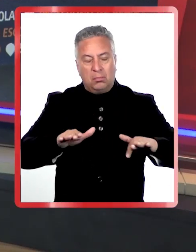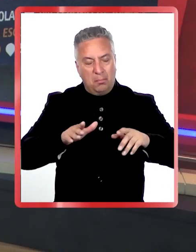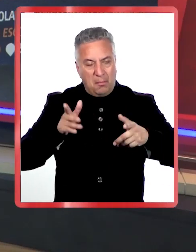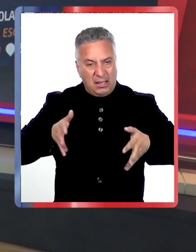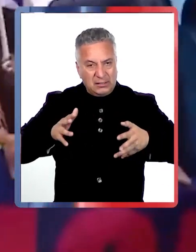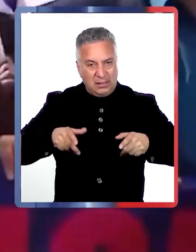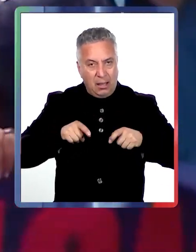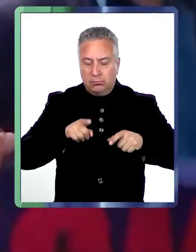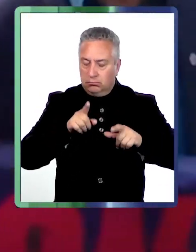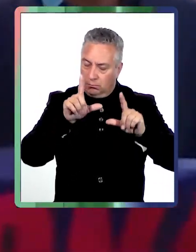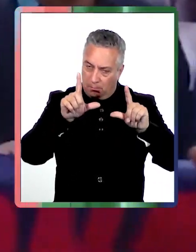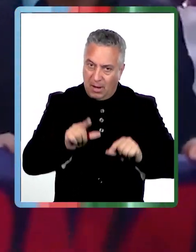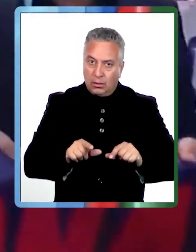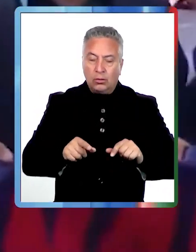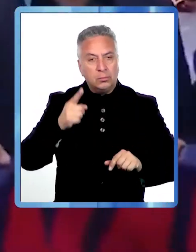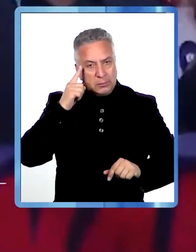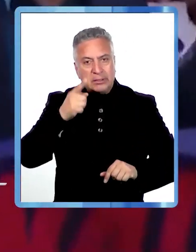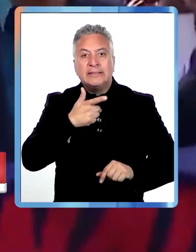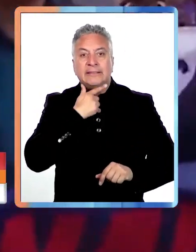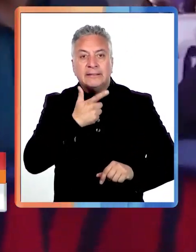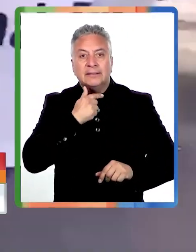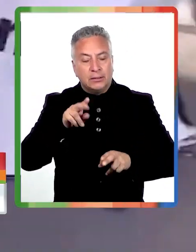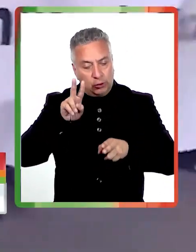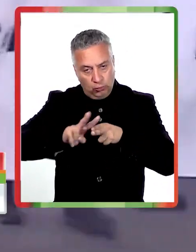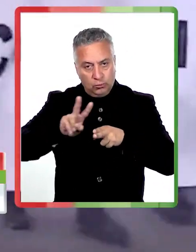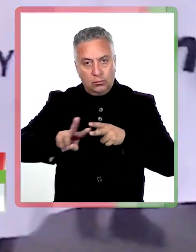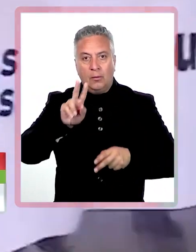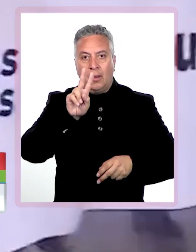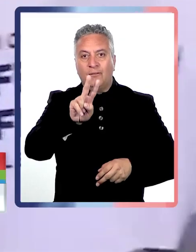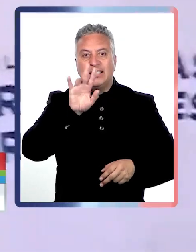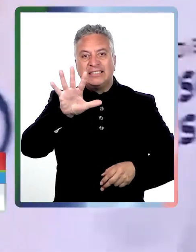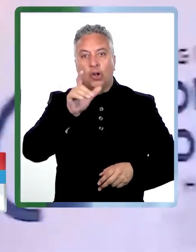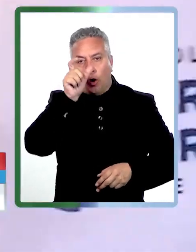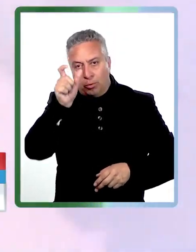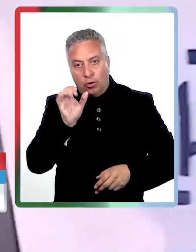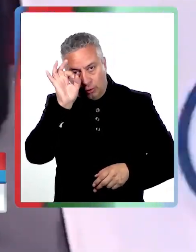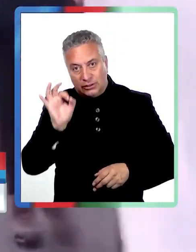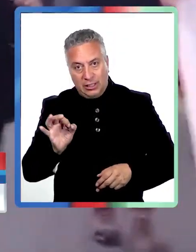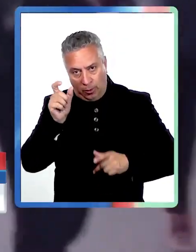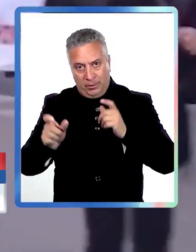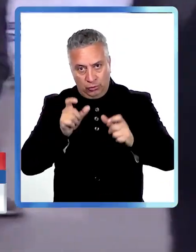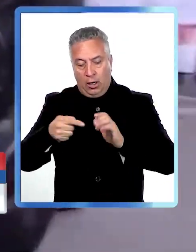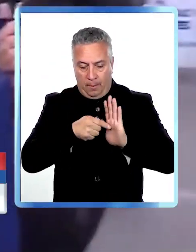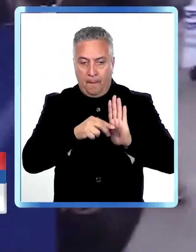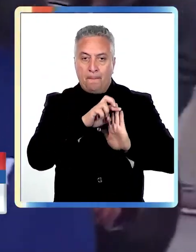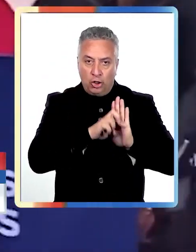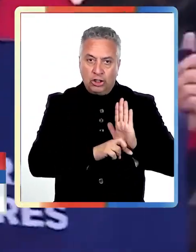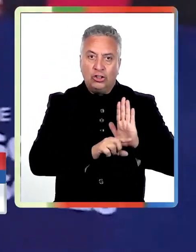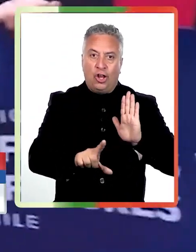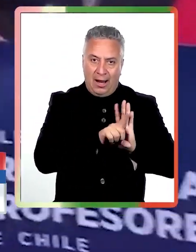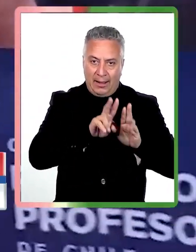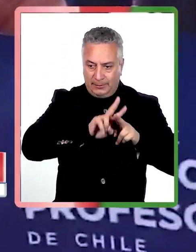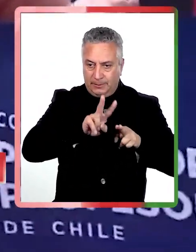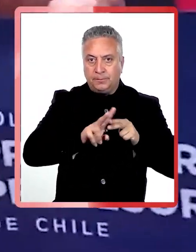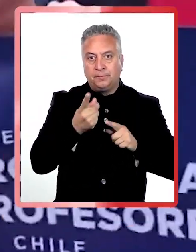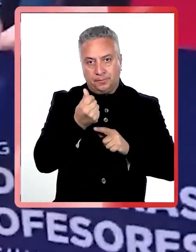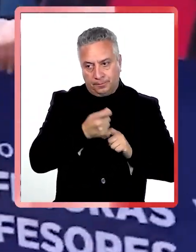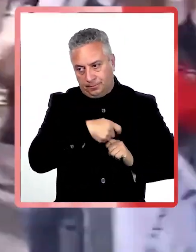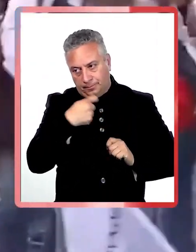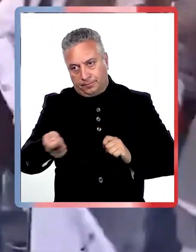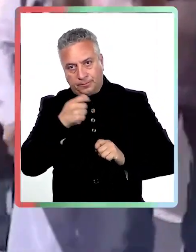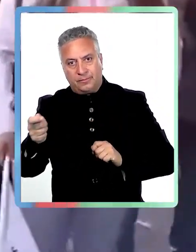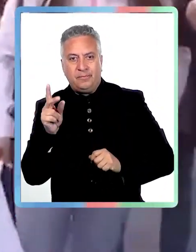gobierno está resolver la deuda histórica para el 25% de los afectados a través de un proyecto de ley que se presentará en diciembre.